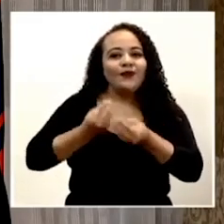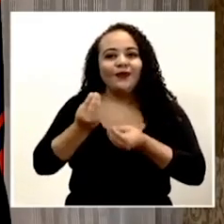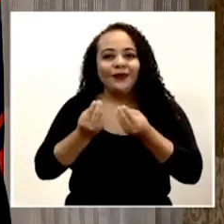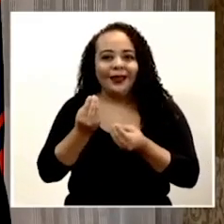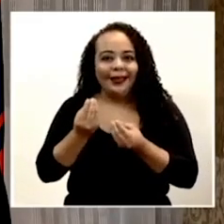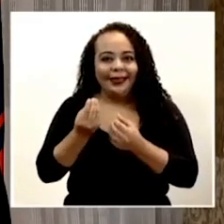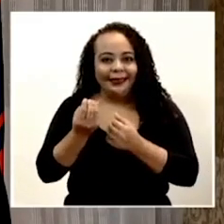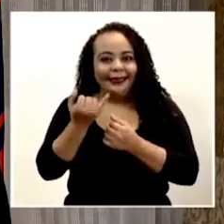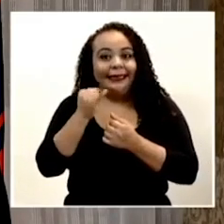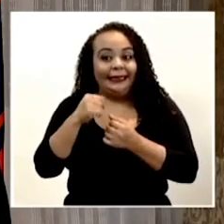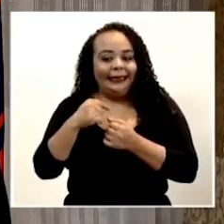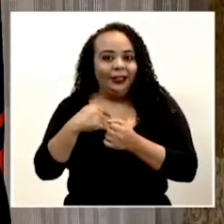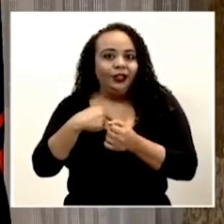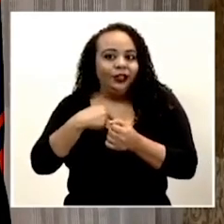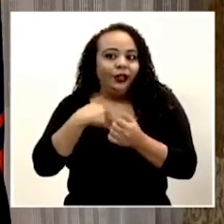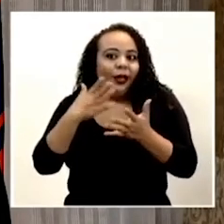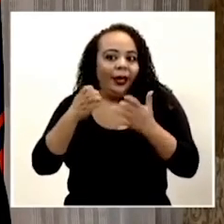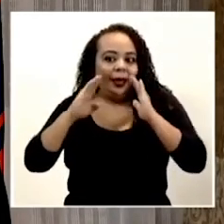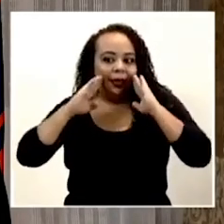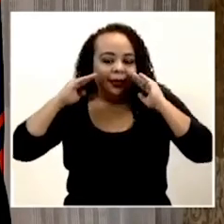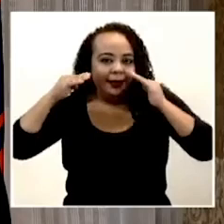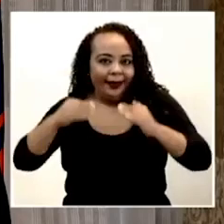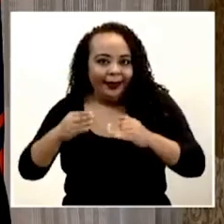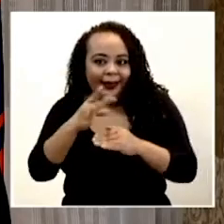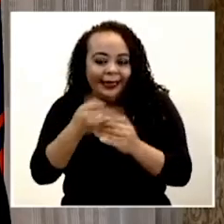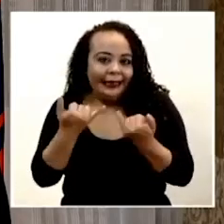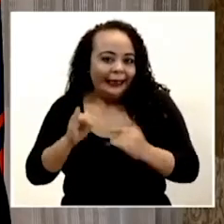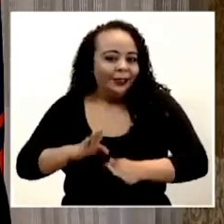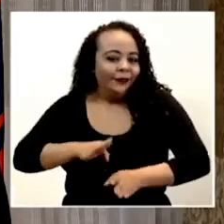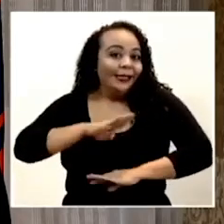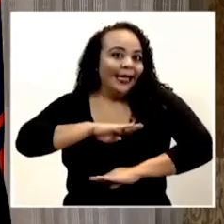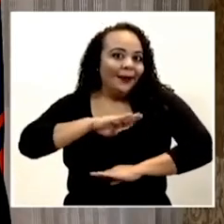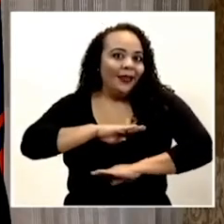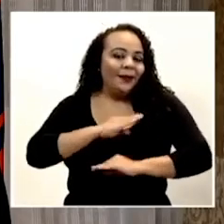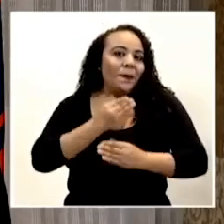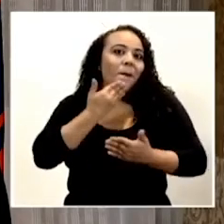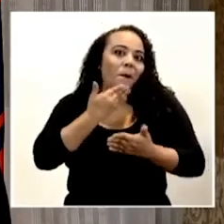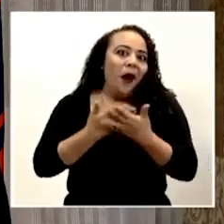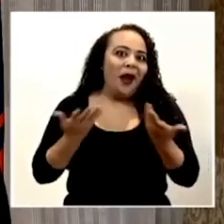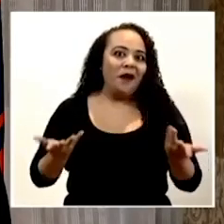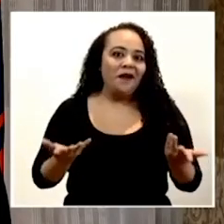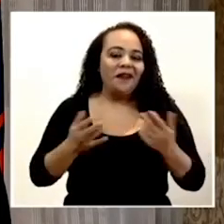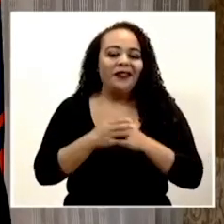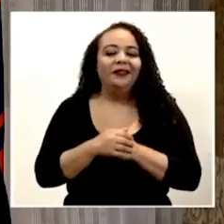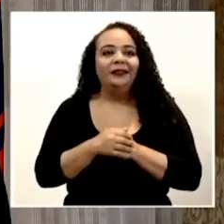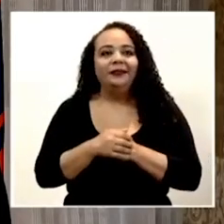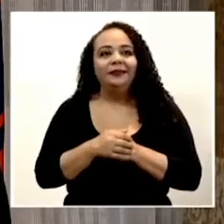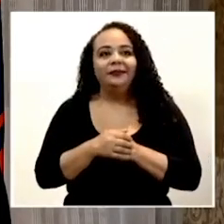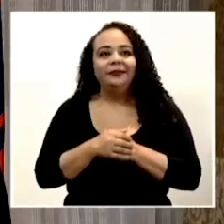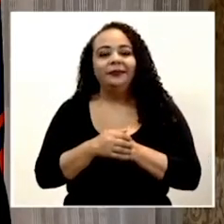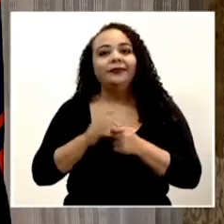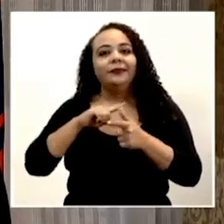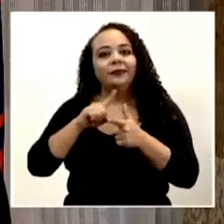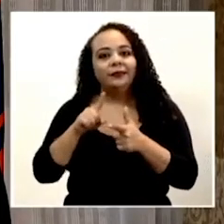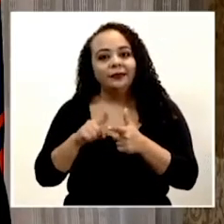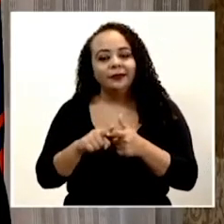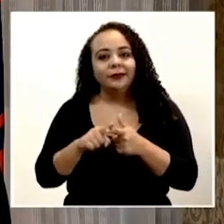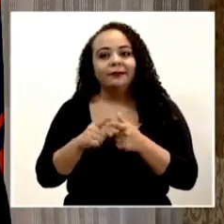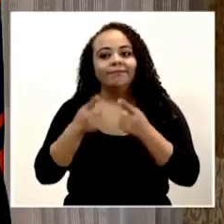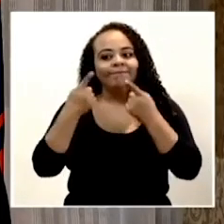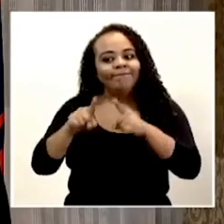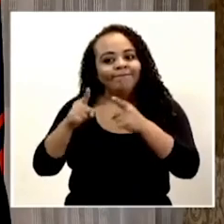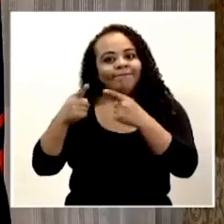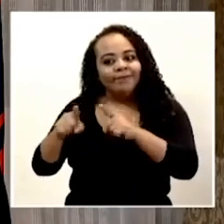si, pues, era lo que me quería dedicar y si era suficientemente bueno. Bueno, entonces, se fueron dando